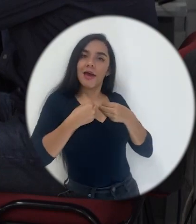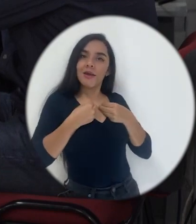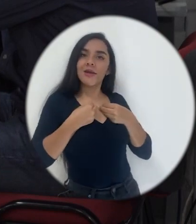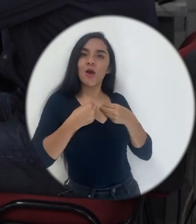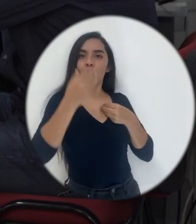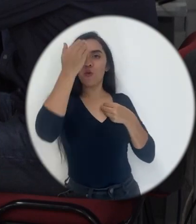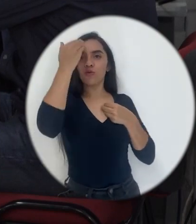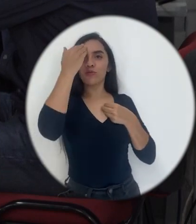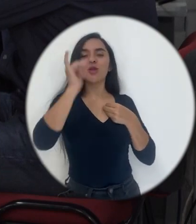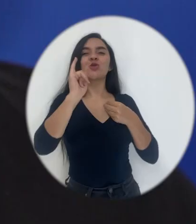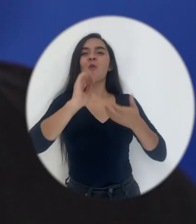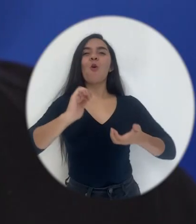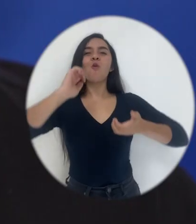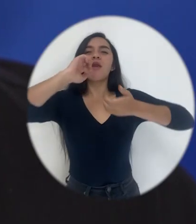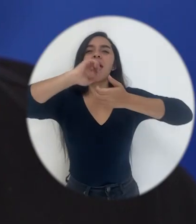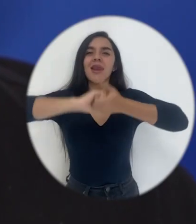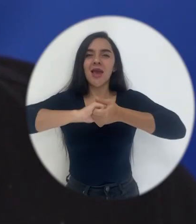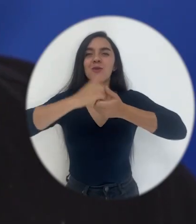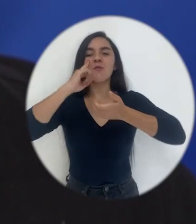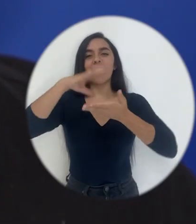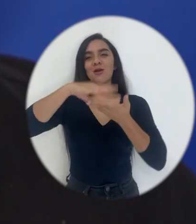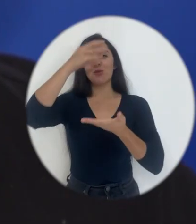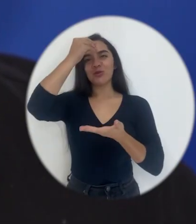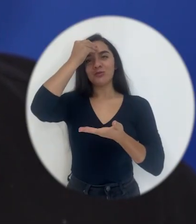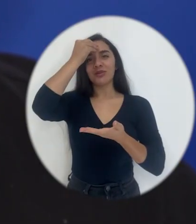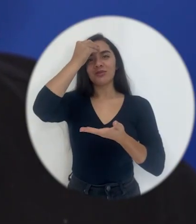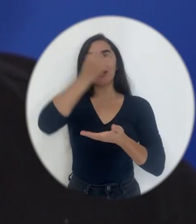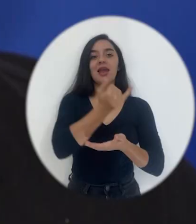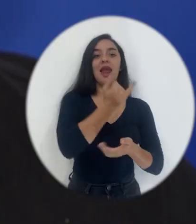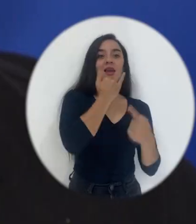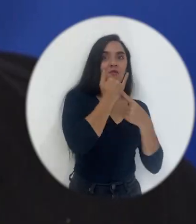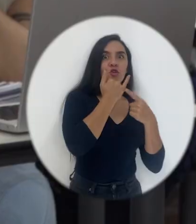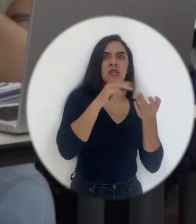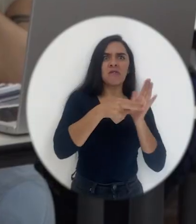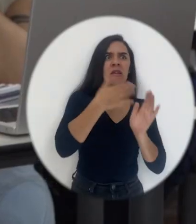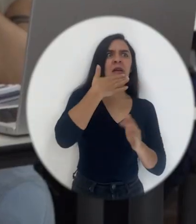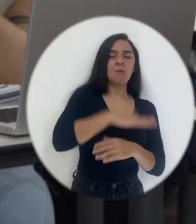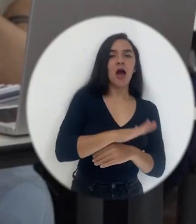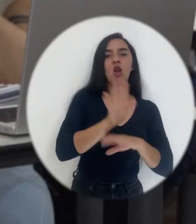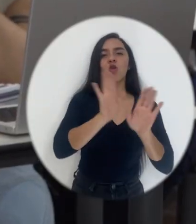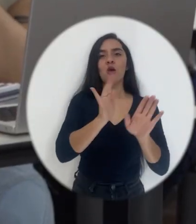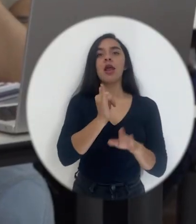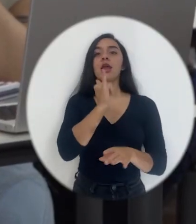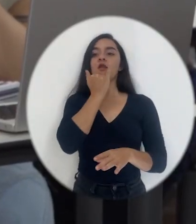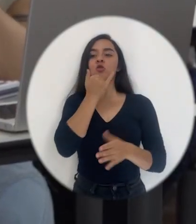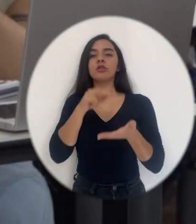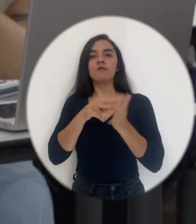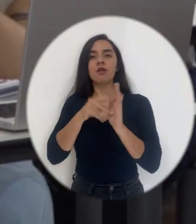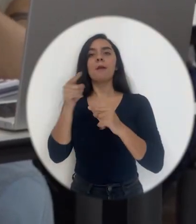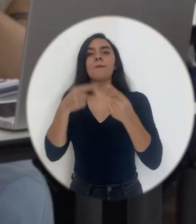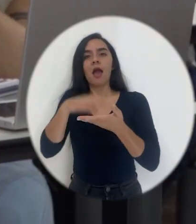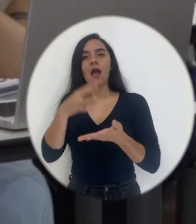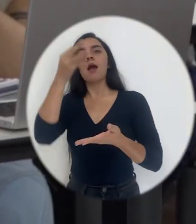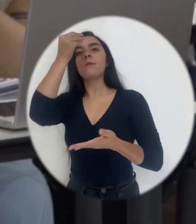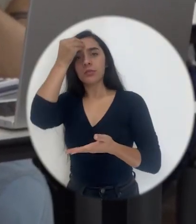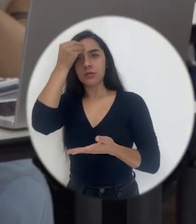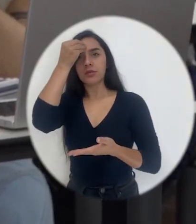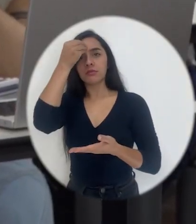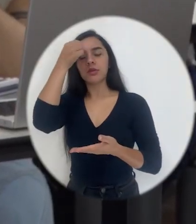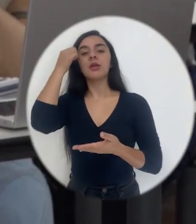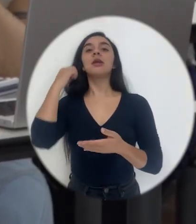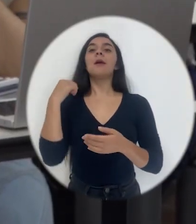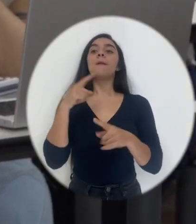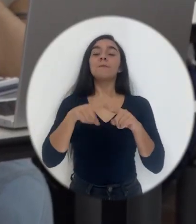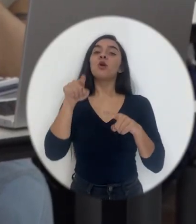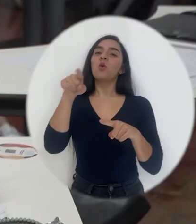aliado. Un aliado en el aprendizaje. Exactamente, gracias. Entonces, pero aquí sí hay que reconocer algo que es una problemática.